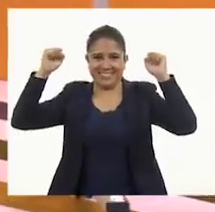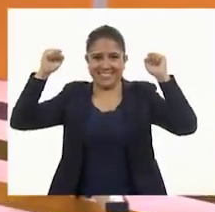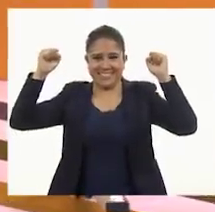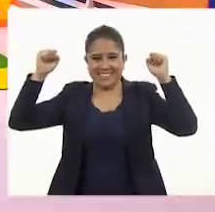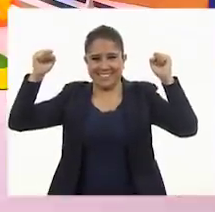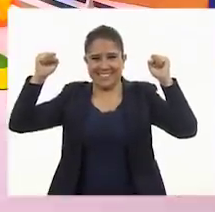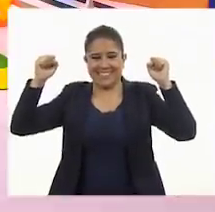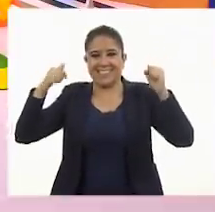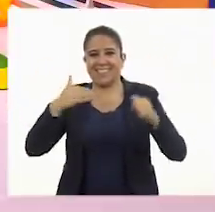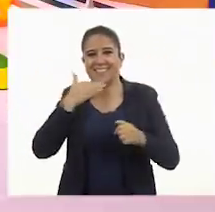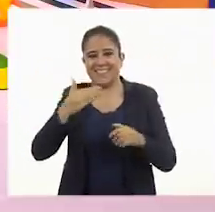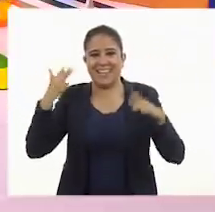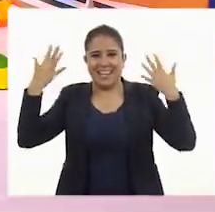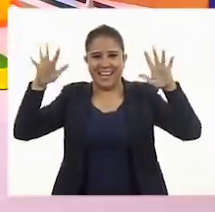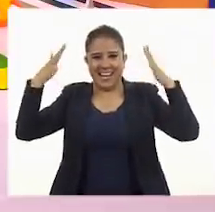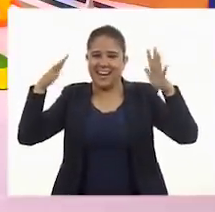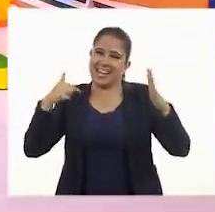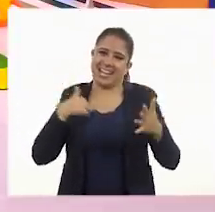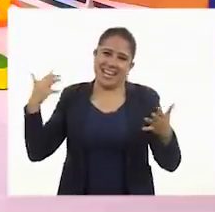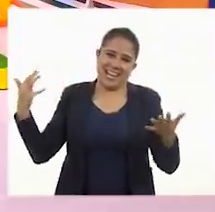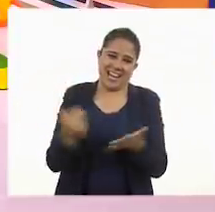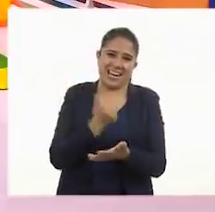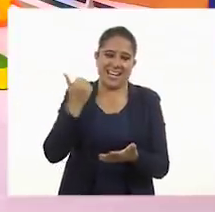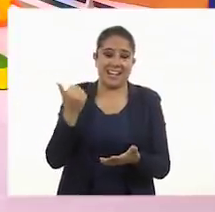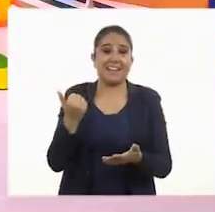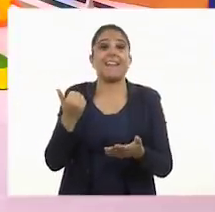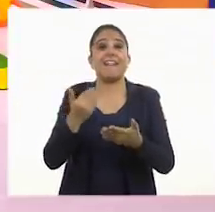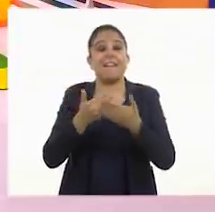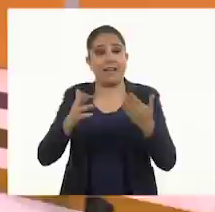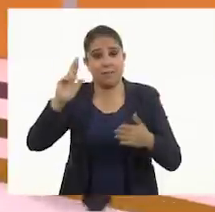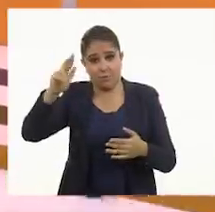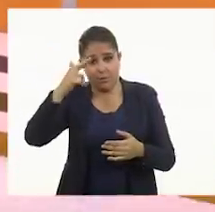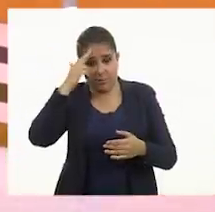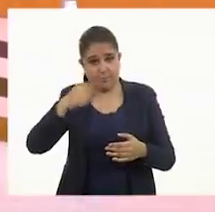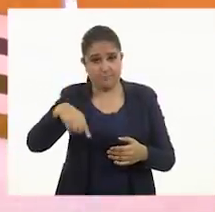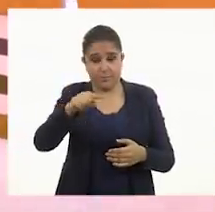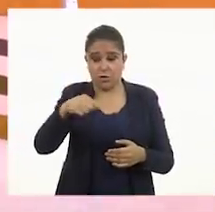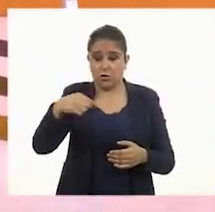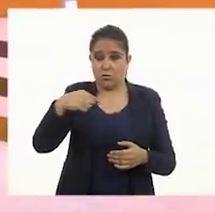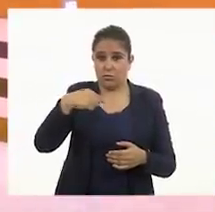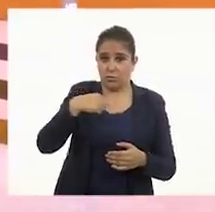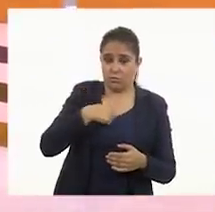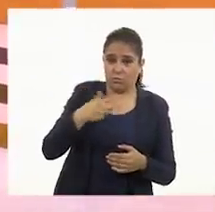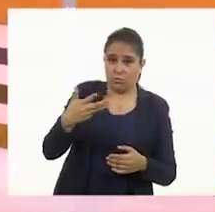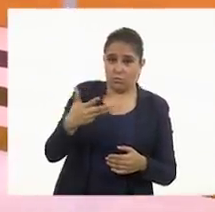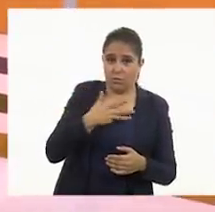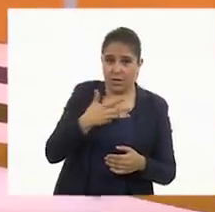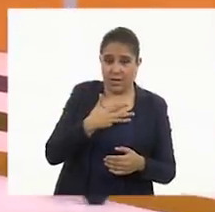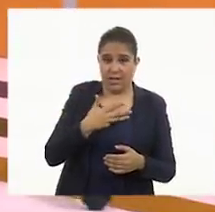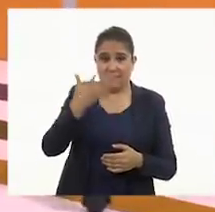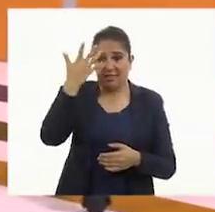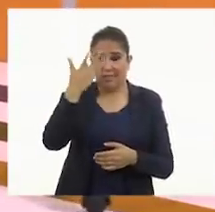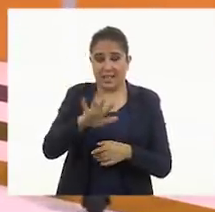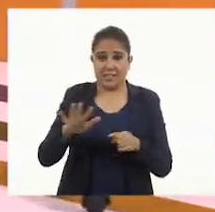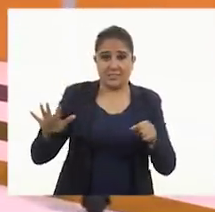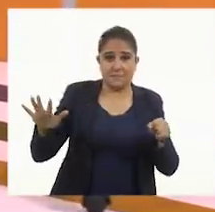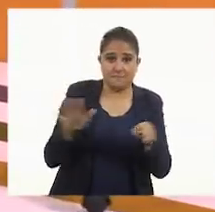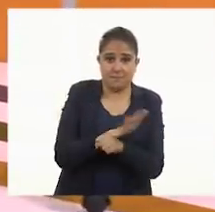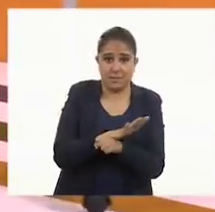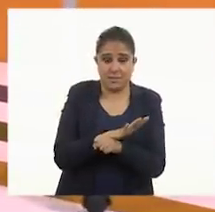¡Sí! Ahora sí me tocó ganar. Y recuerda entonces, yo tuve mis diez